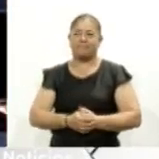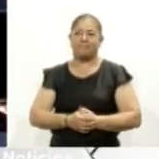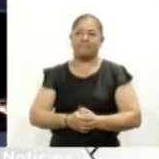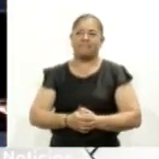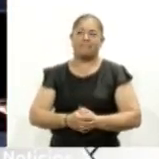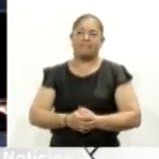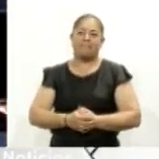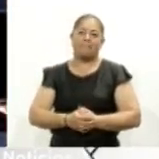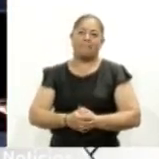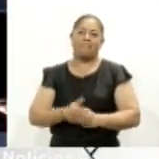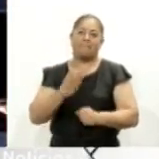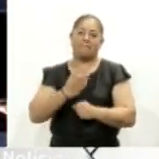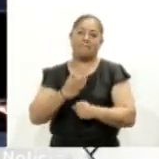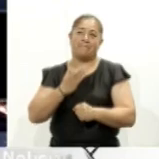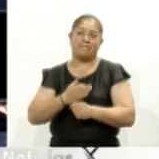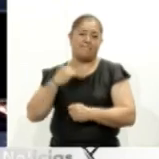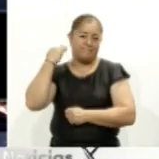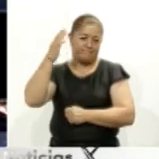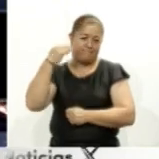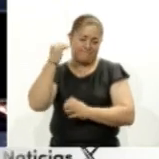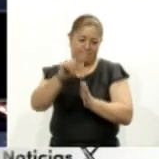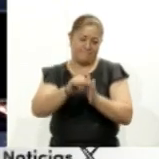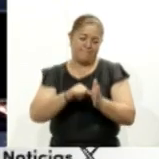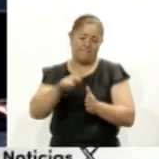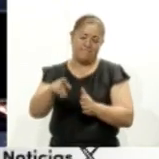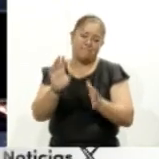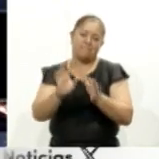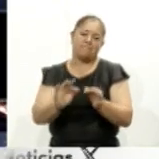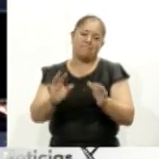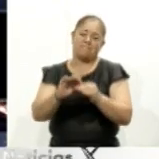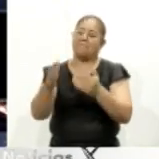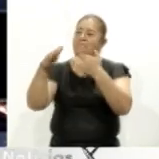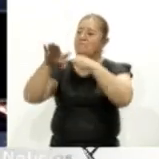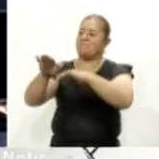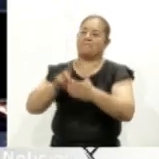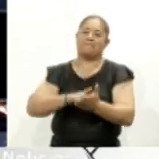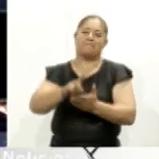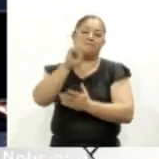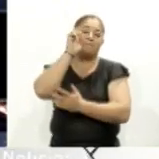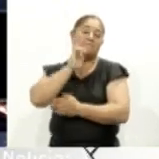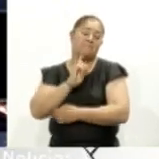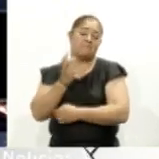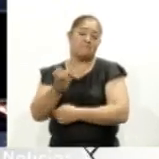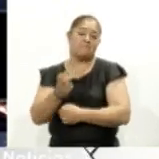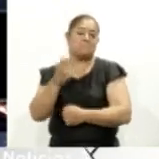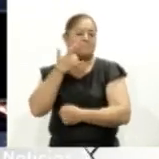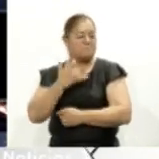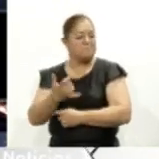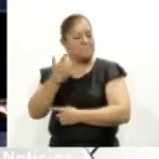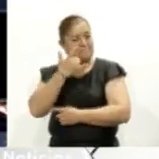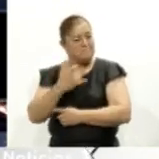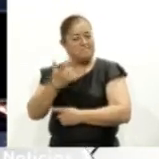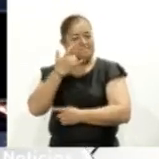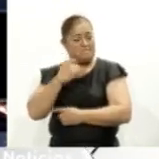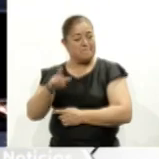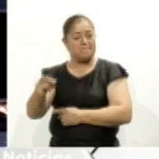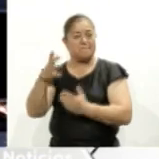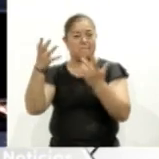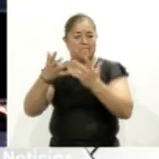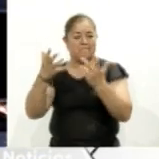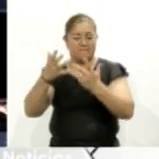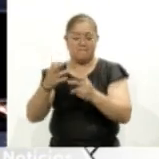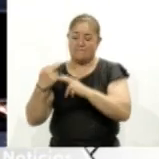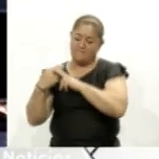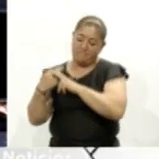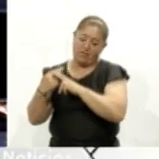Y bien en este mes de marzo se habla mucho sobre el derecho de las mujeres, sobre la lucha que han realizado a lo